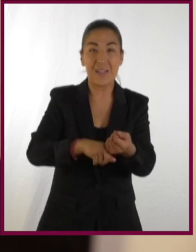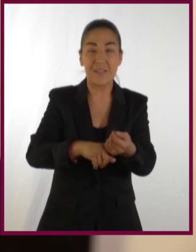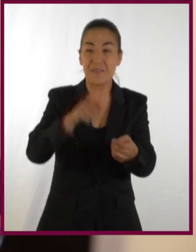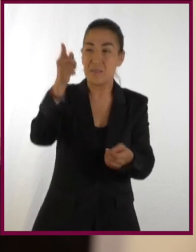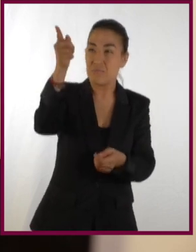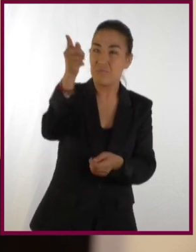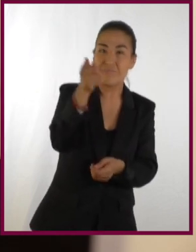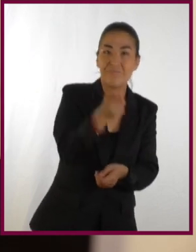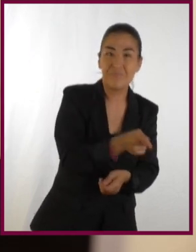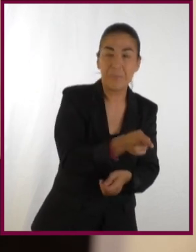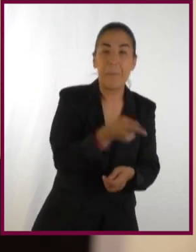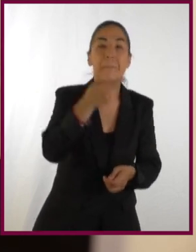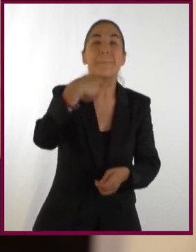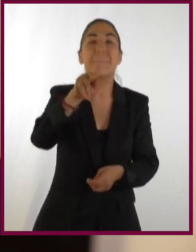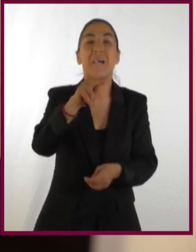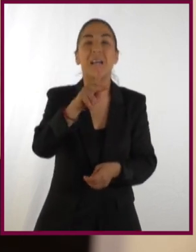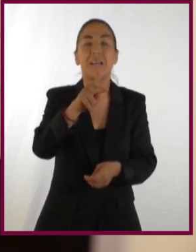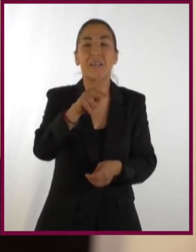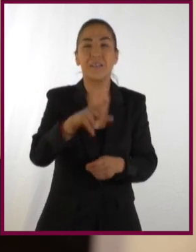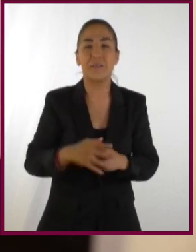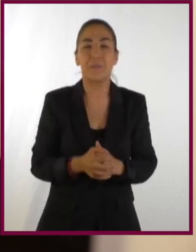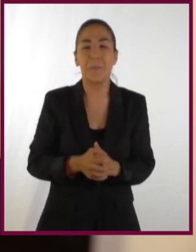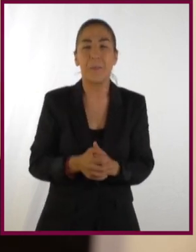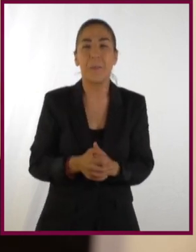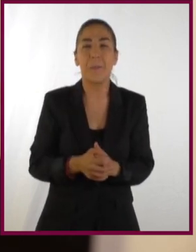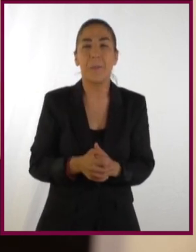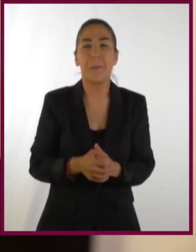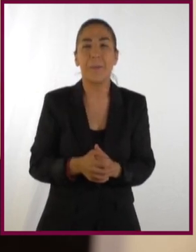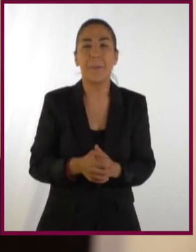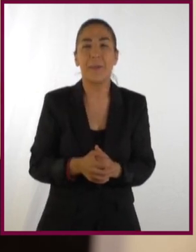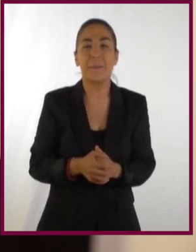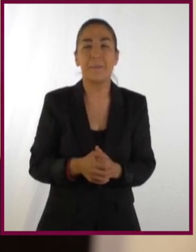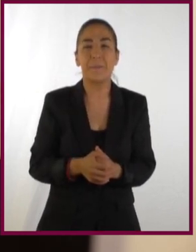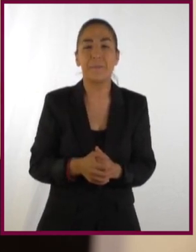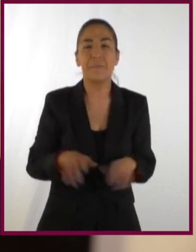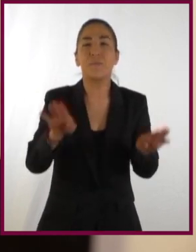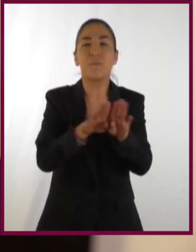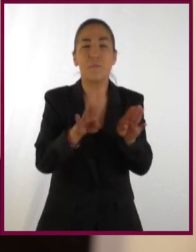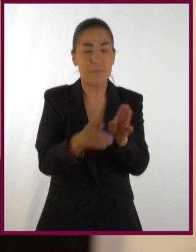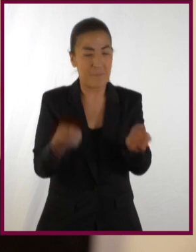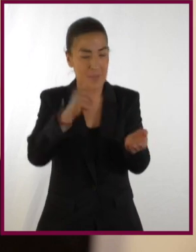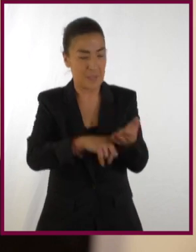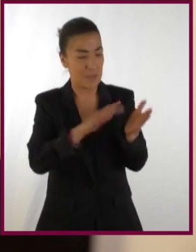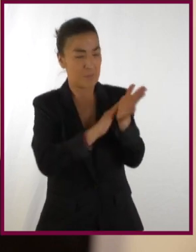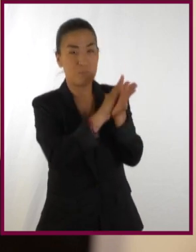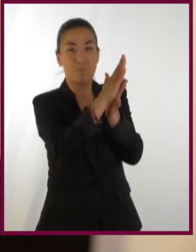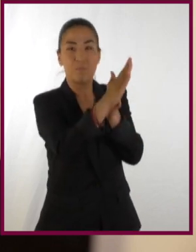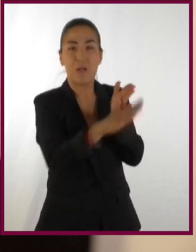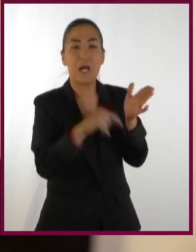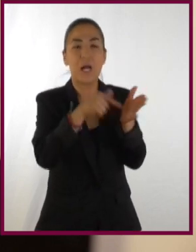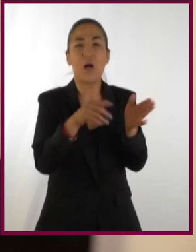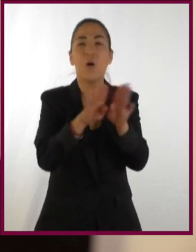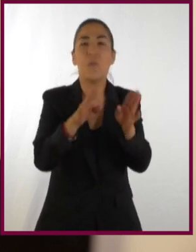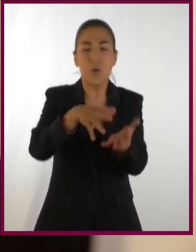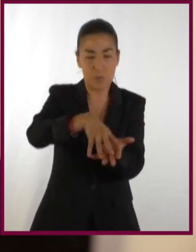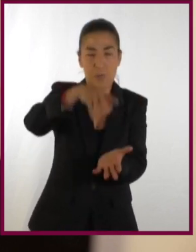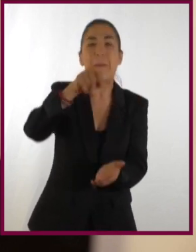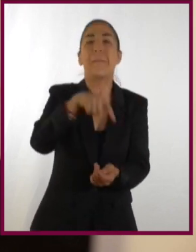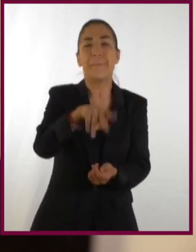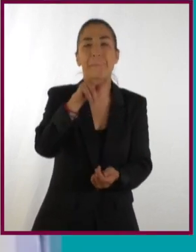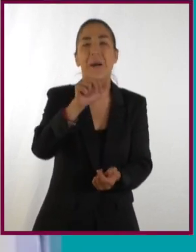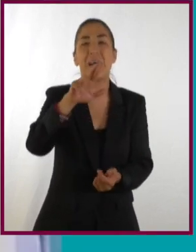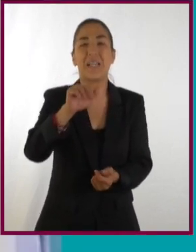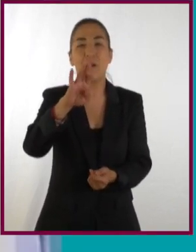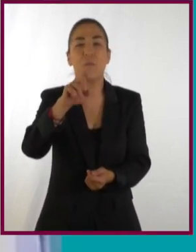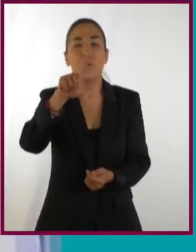un corte diagonal, pero que nada más esté contemplado una sola pared del cono, va a ser una